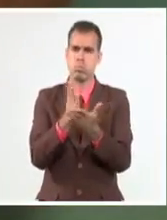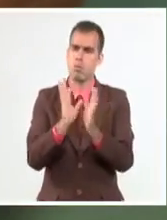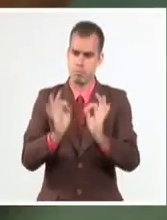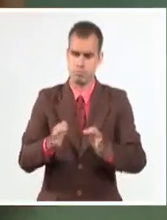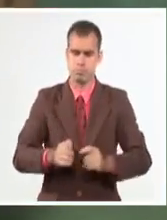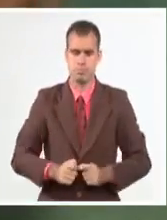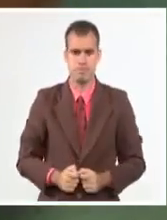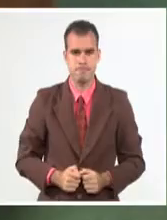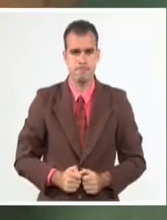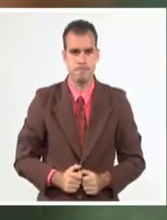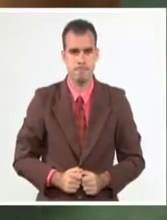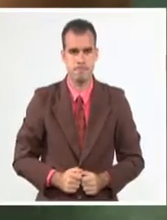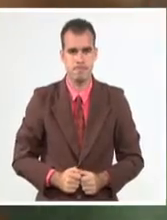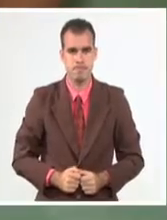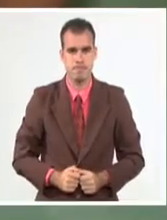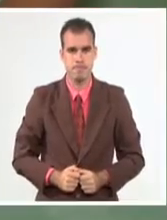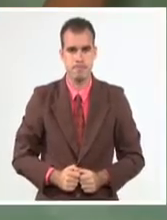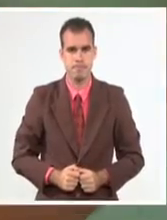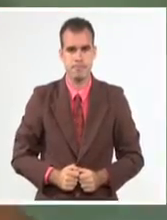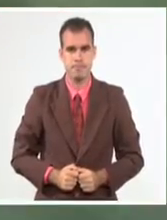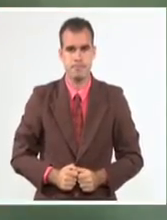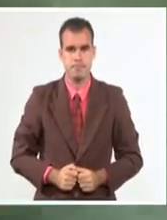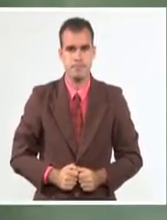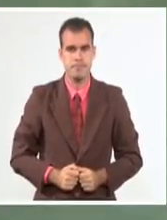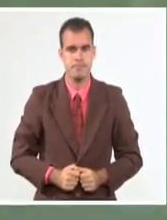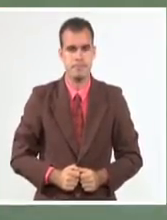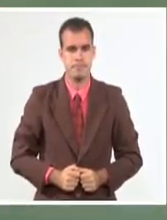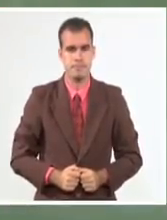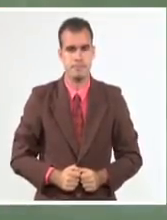escolar. Lisandra Sesto, Sistema Informativo de la Televisión Cubana.